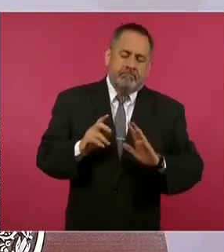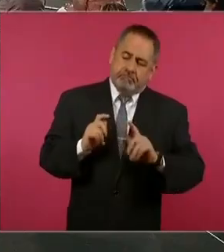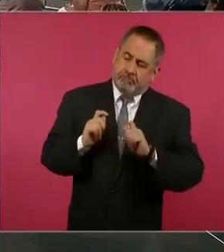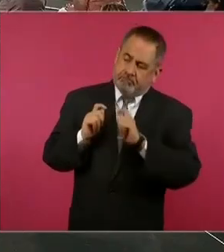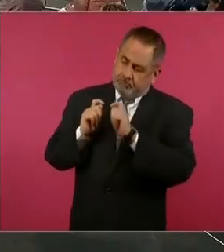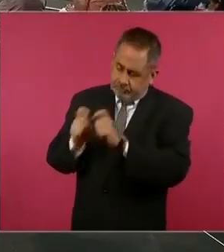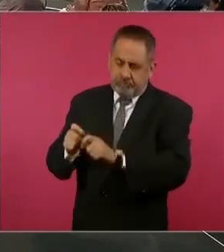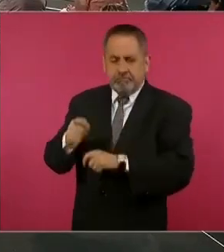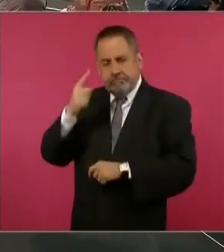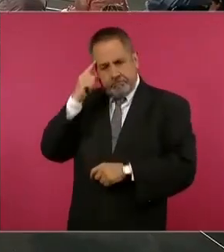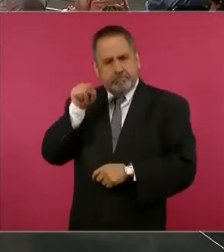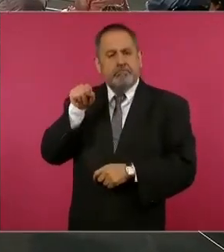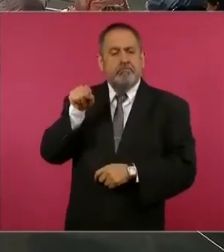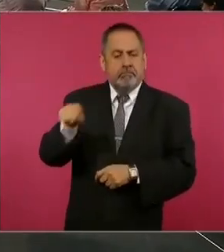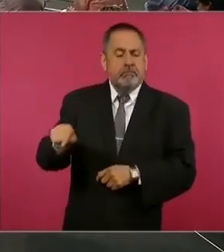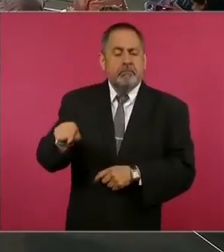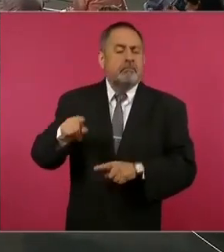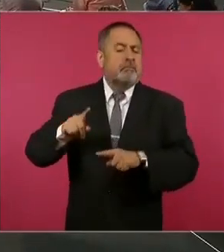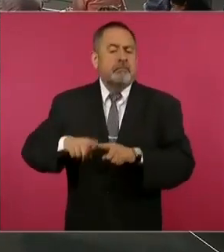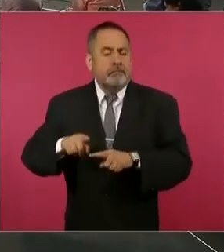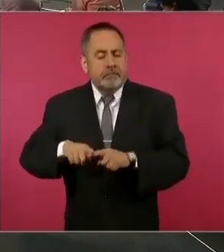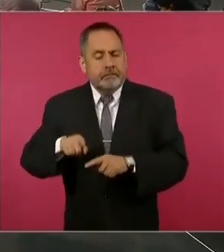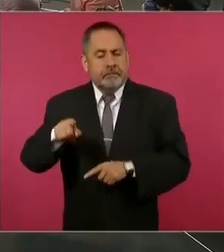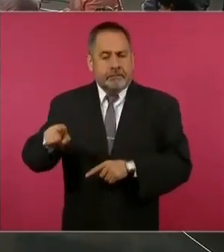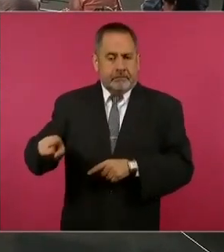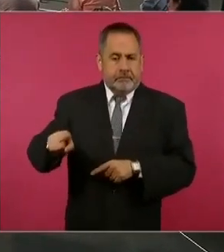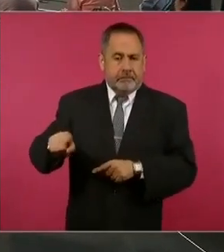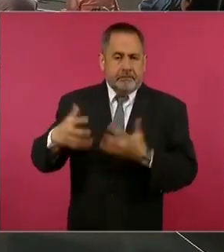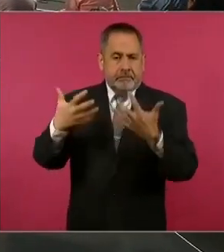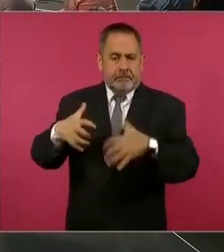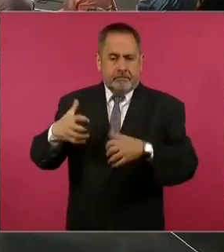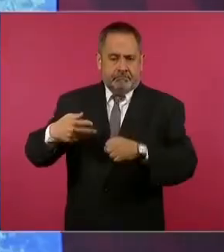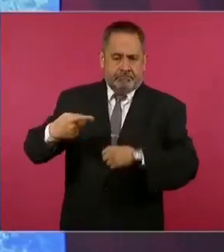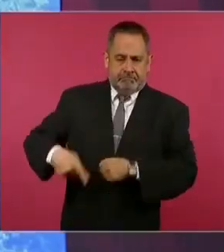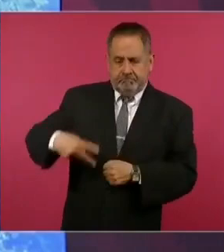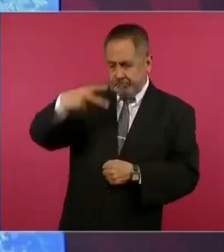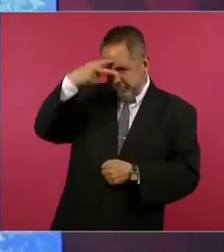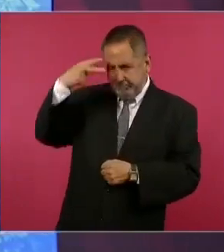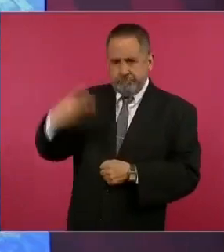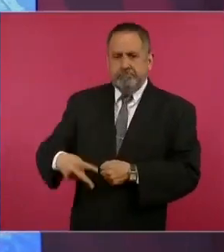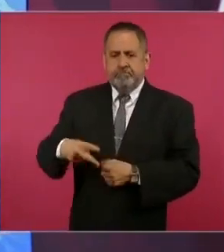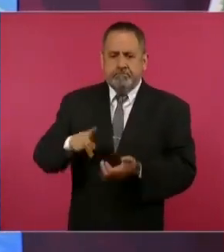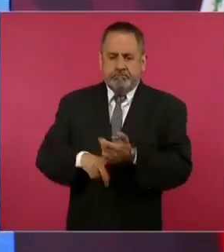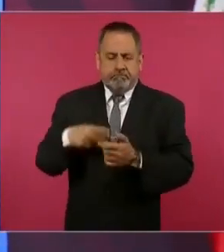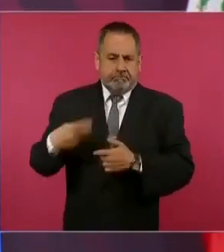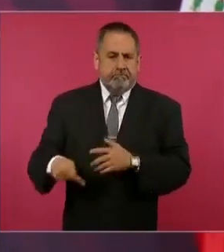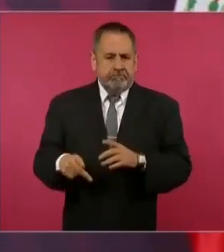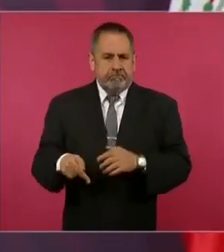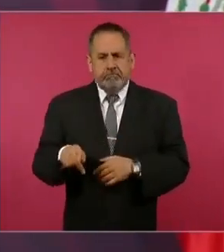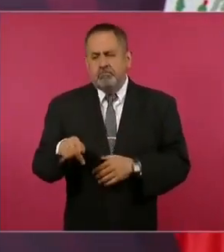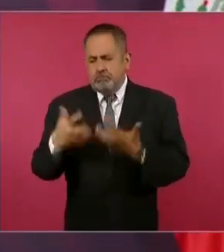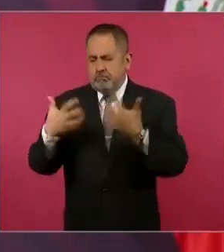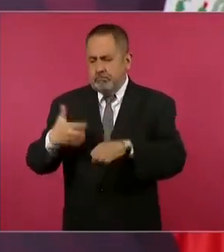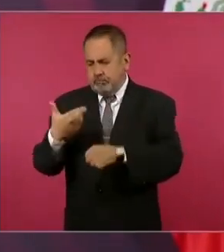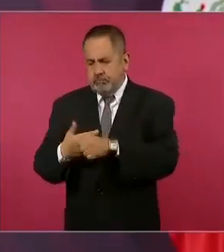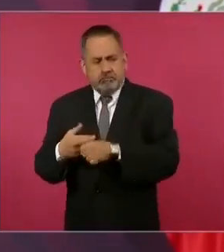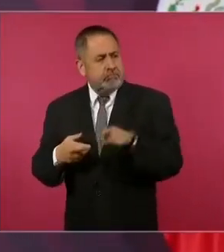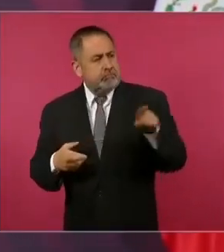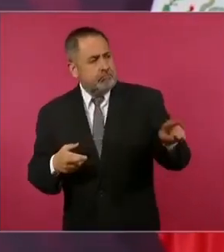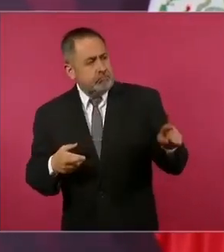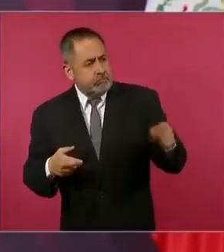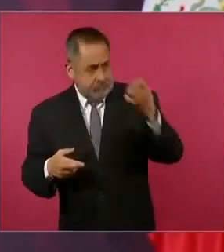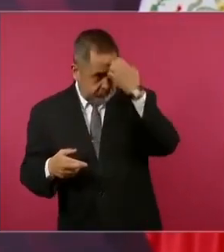esté a cargo de empresas mexicanas que puedan asociarse con